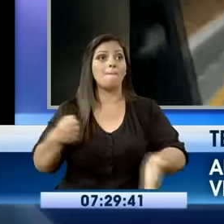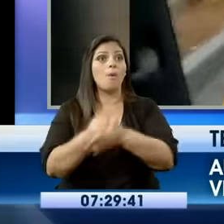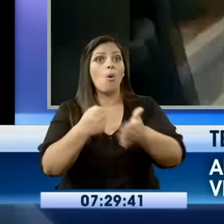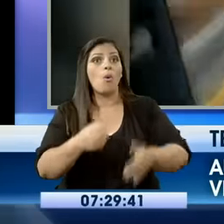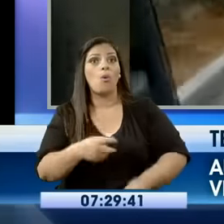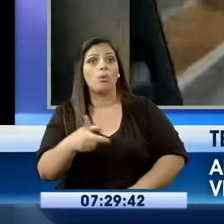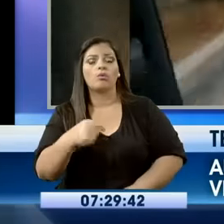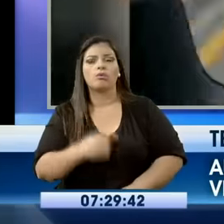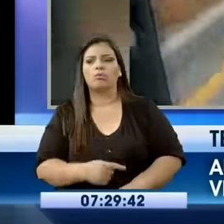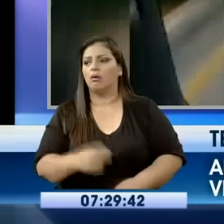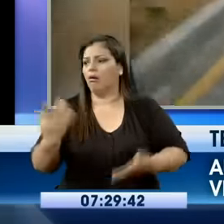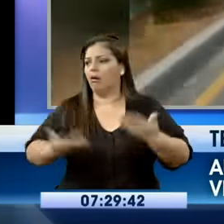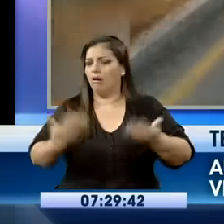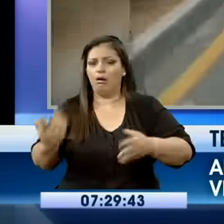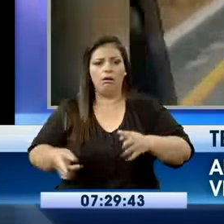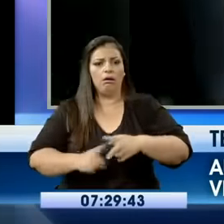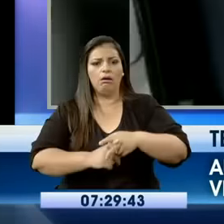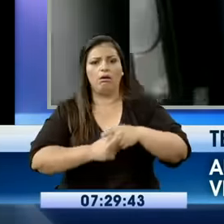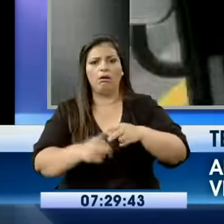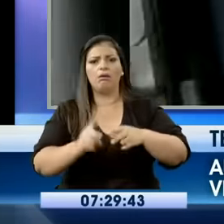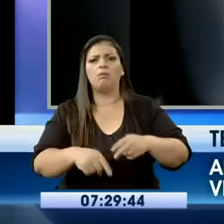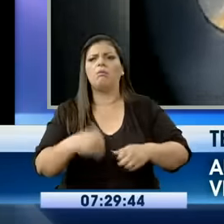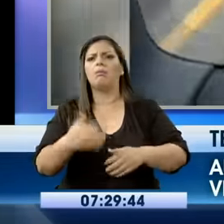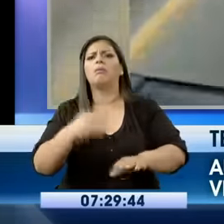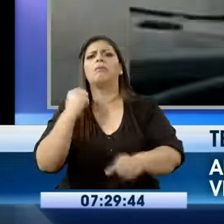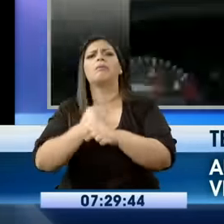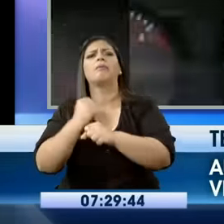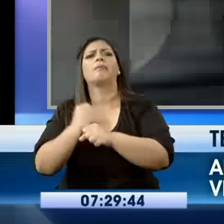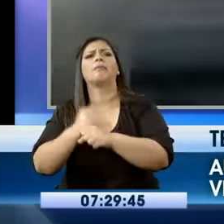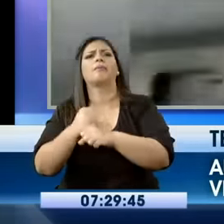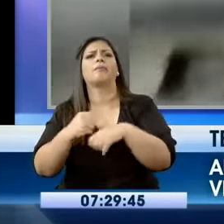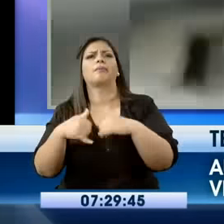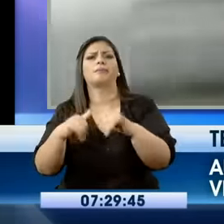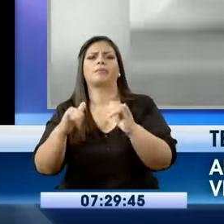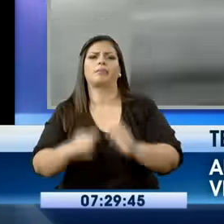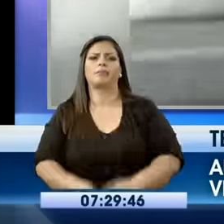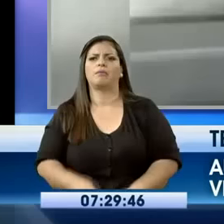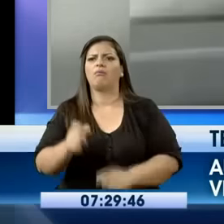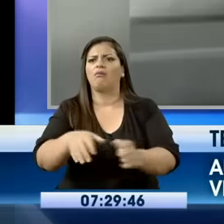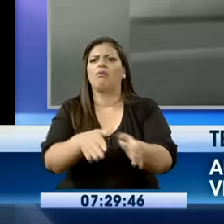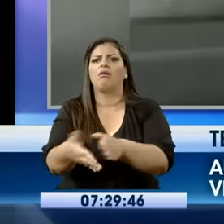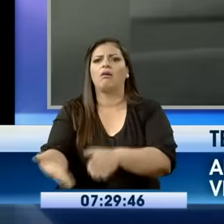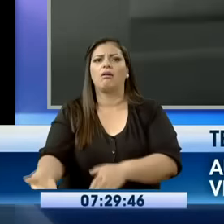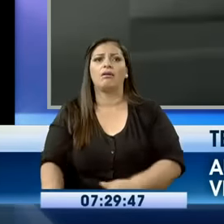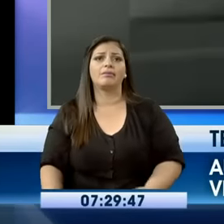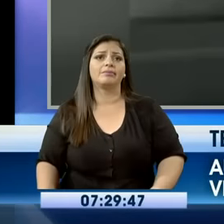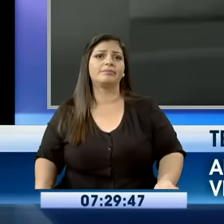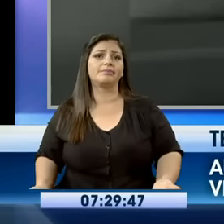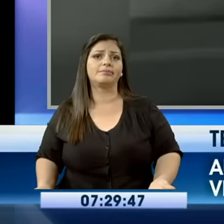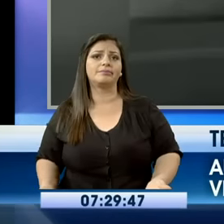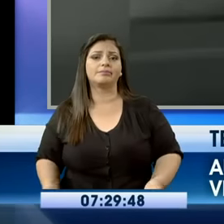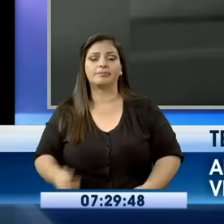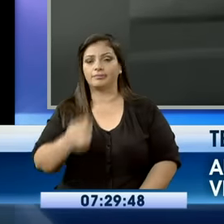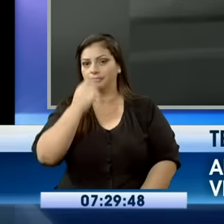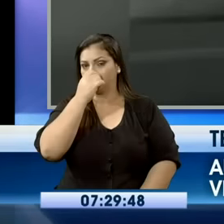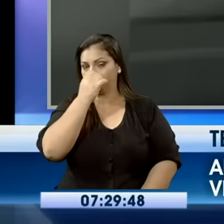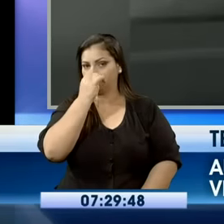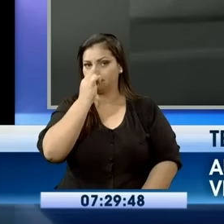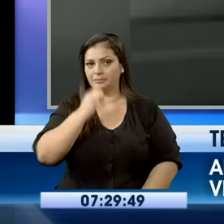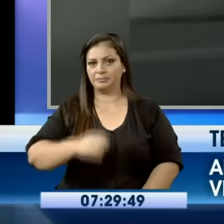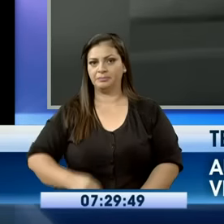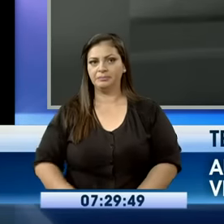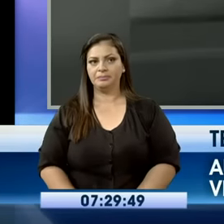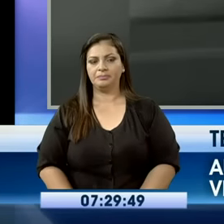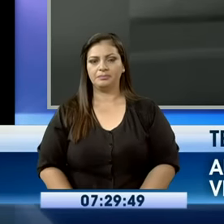nunca los cogen. Y los muertos bien muertos. Que yo me acuerde. Ah, sí. Por los muertos ya verán sus degos como los entierro, Así es. Que yo me acuerde,